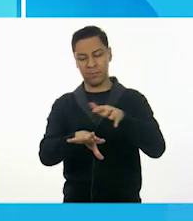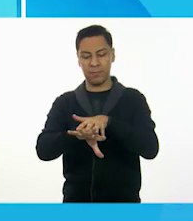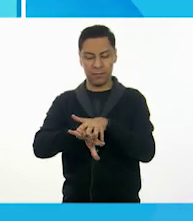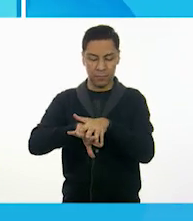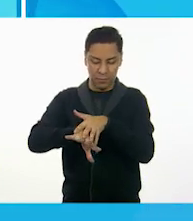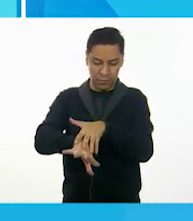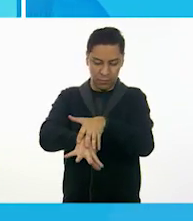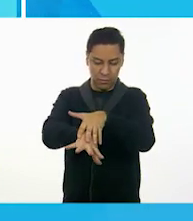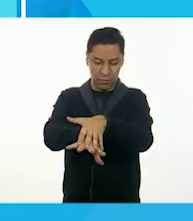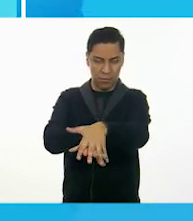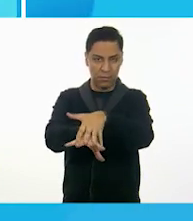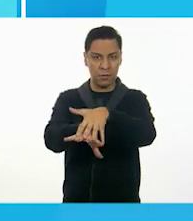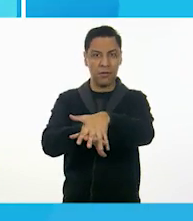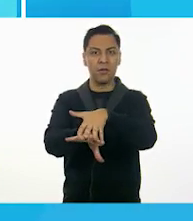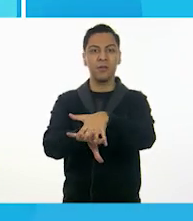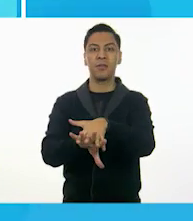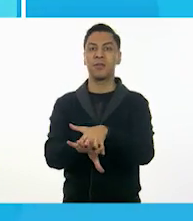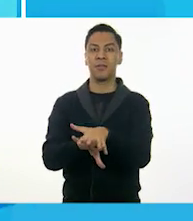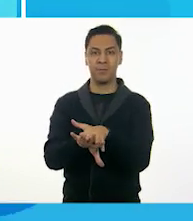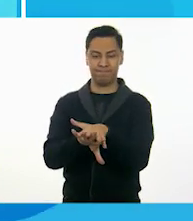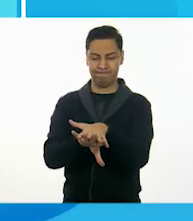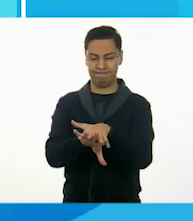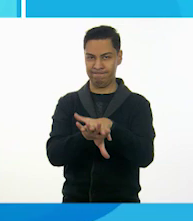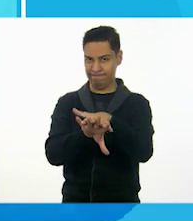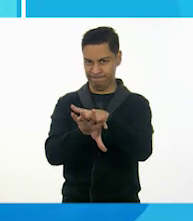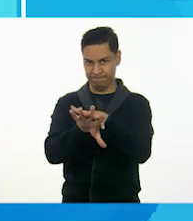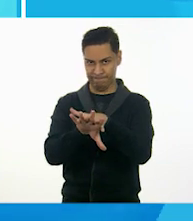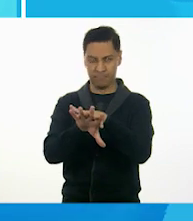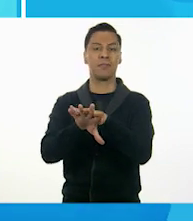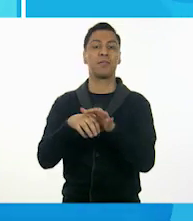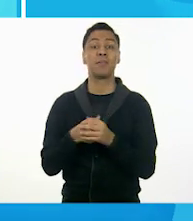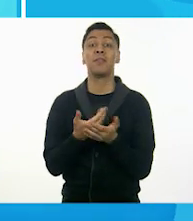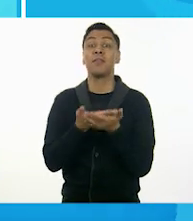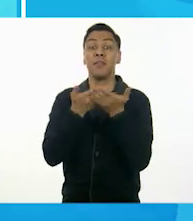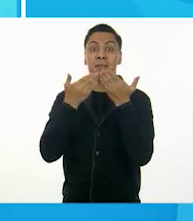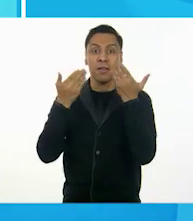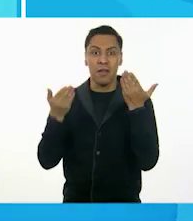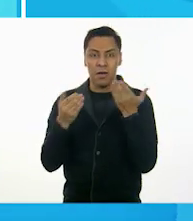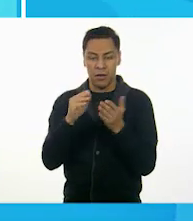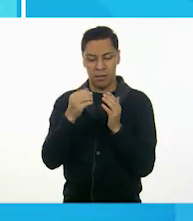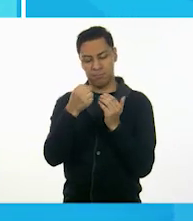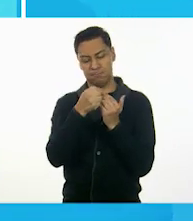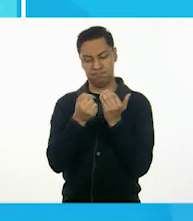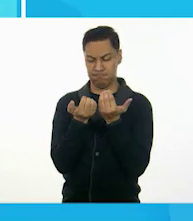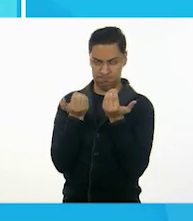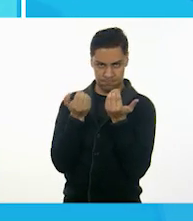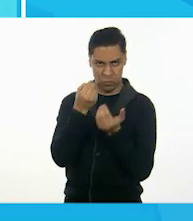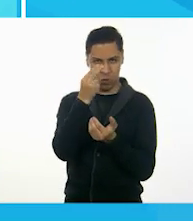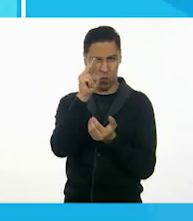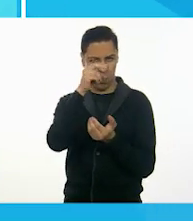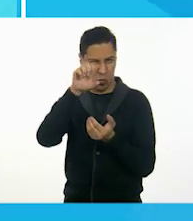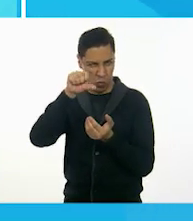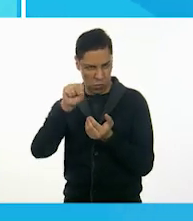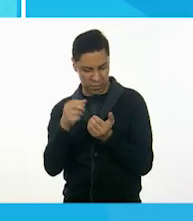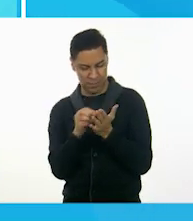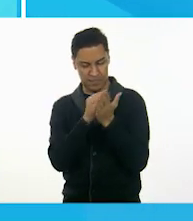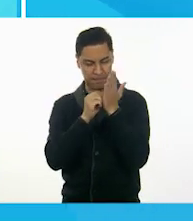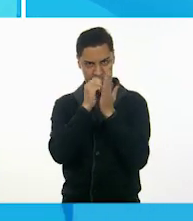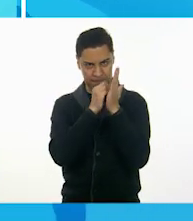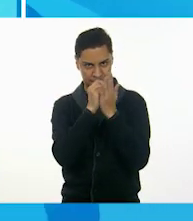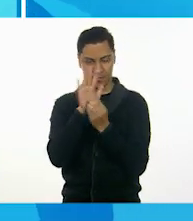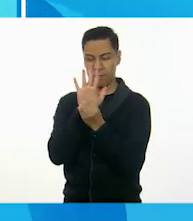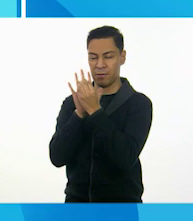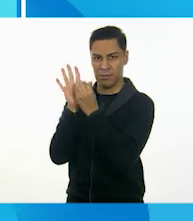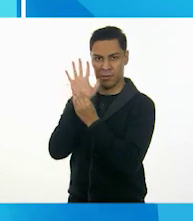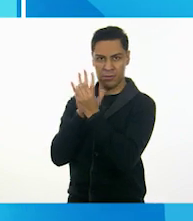con la otra mano. Frota los dedos. Ahora, como que rasguñas la palma de tus manos para lavar tus uñas.